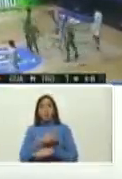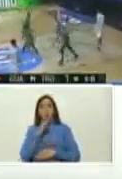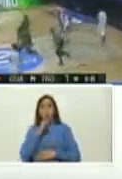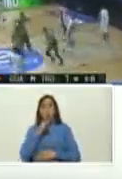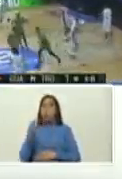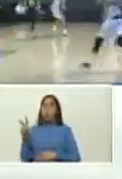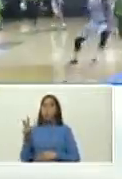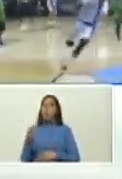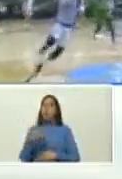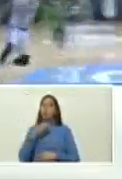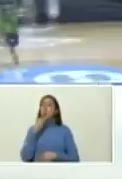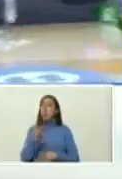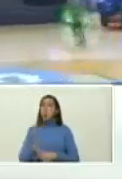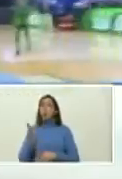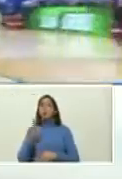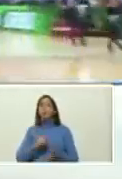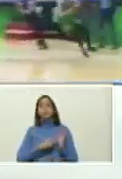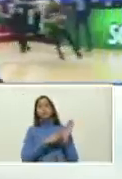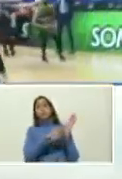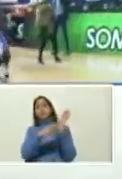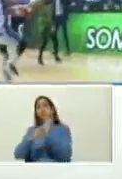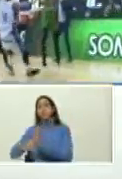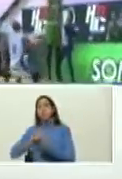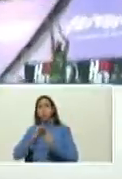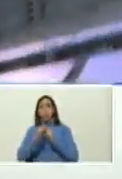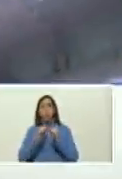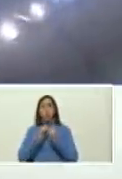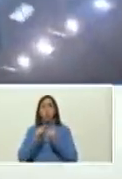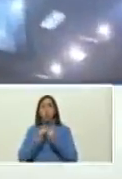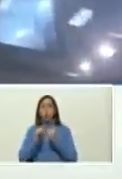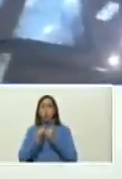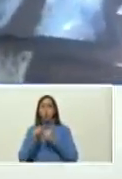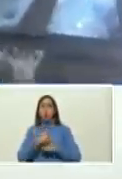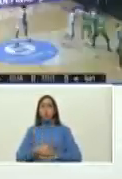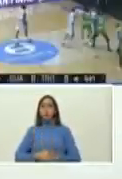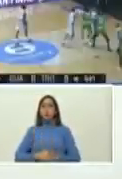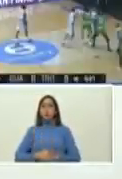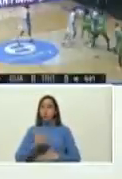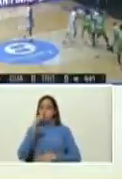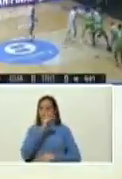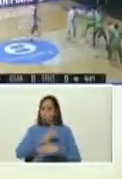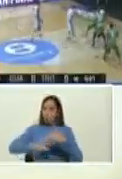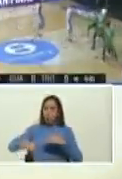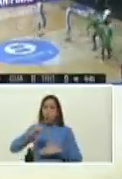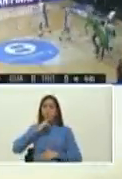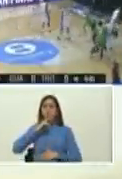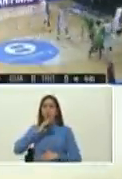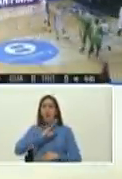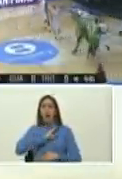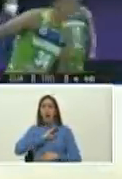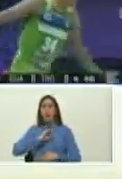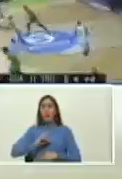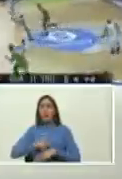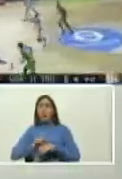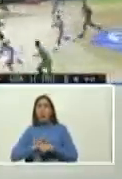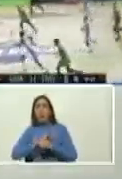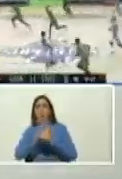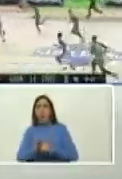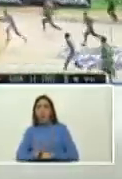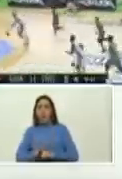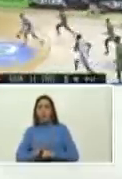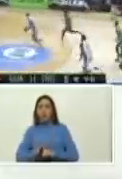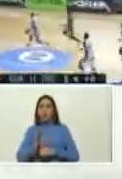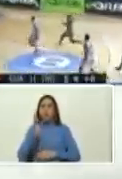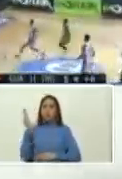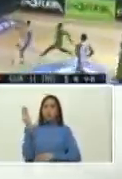Venezuela brillando brillando en materia deportiva superando dificultades propias de la pandemia propias